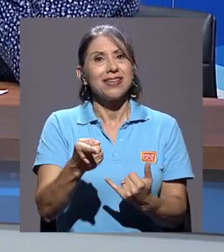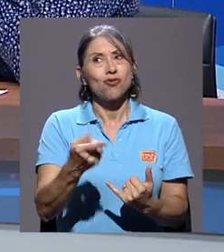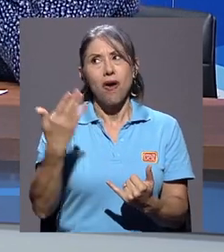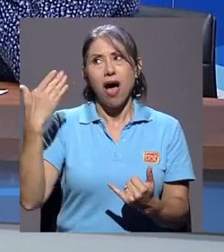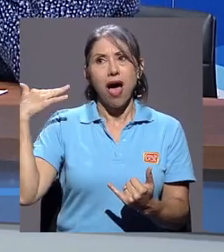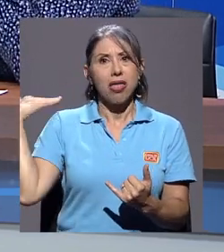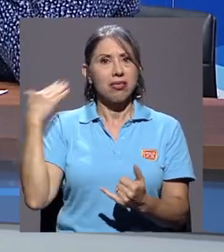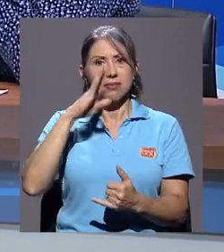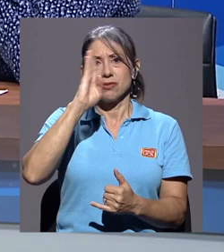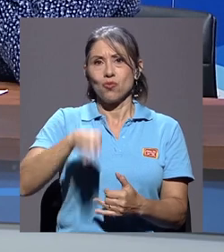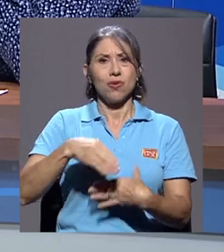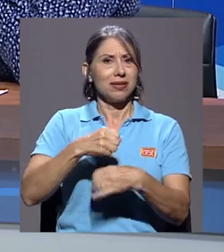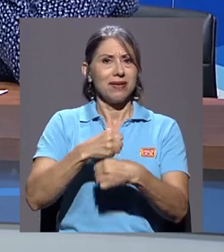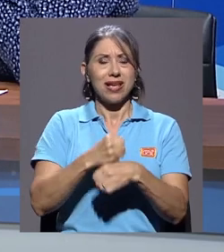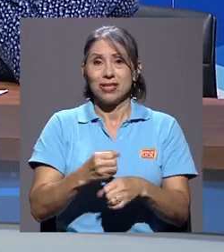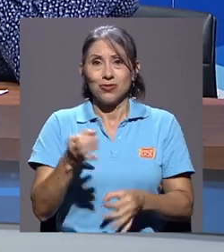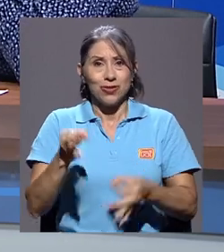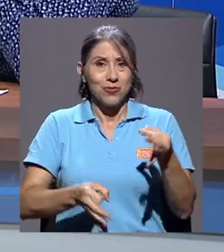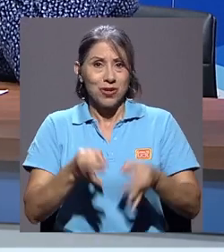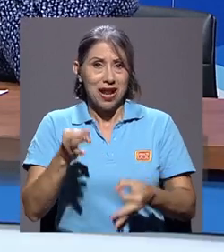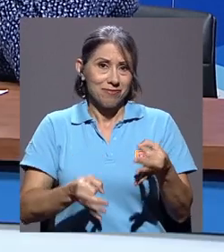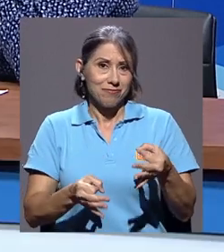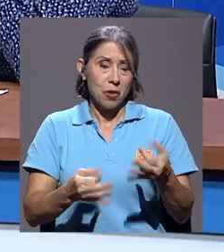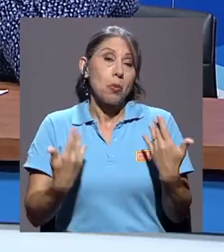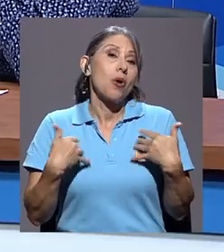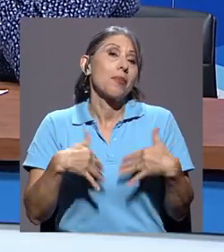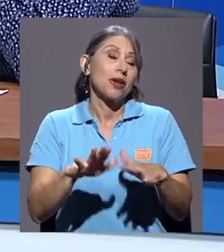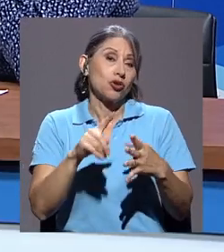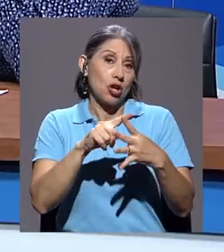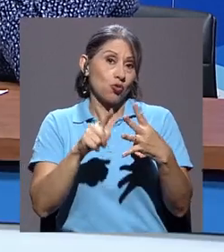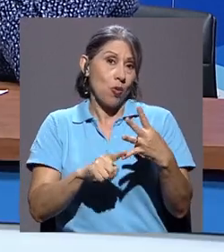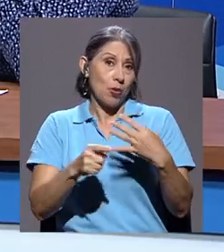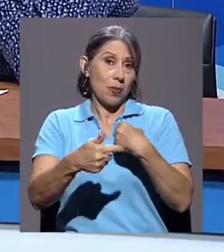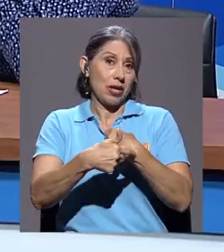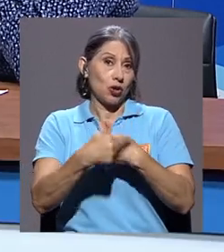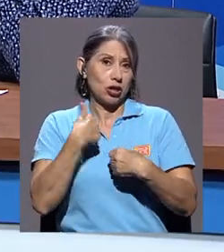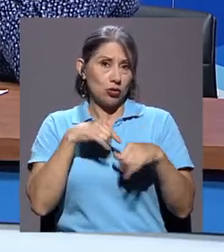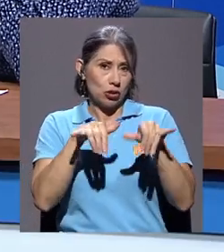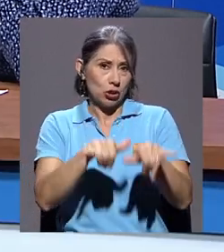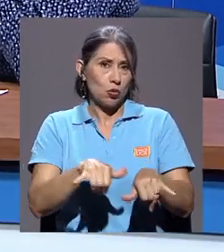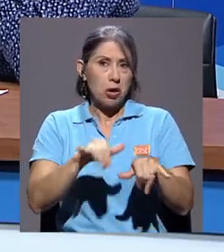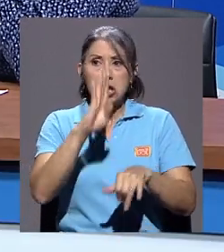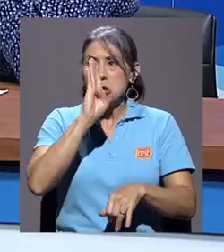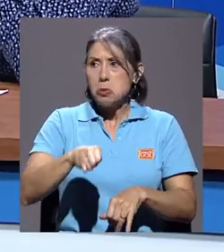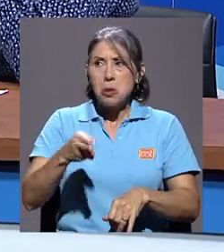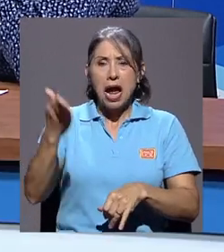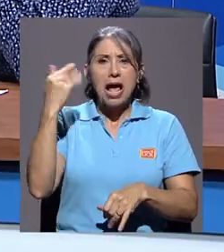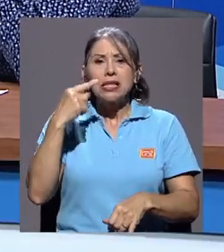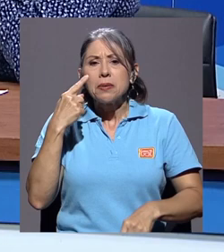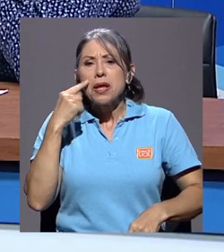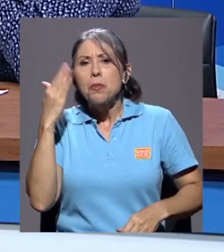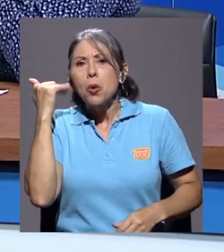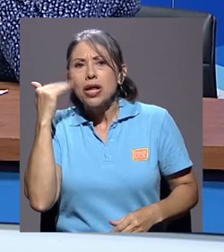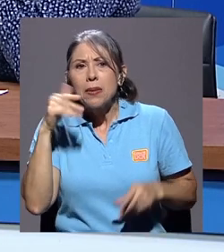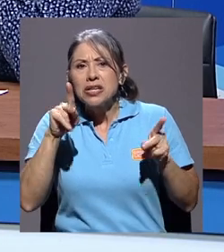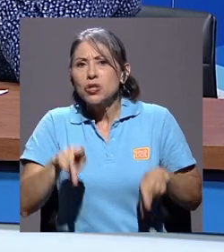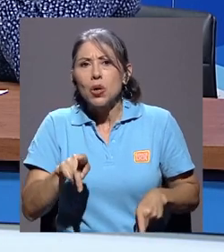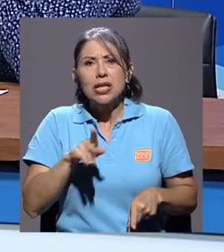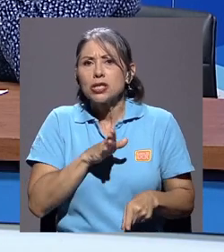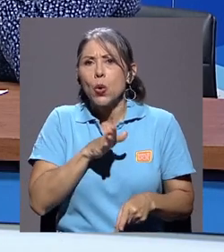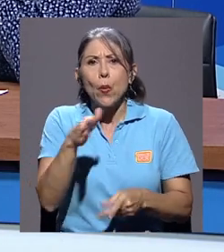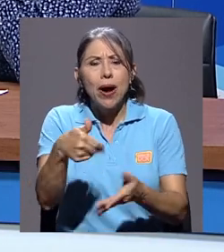es algo que nunca se había hecho como tribunal, bueno, al en los cuatro periodos que yo estuve. Nunca se hizo una campaña de ver por qué es que nos está llegando,